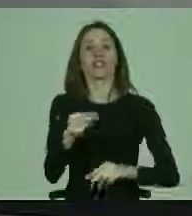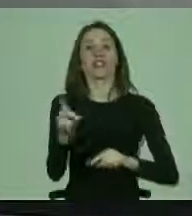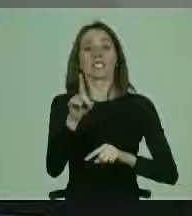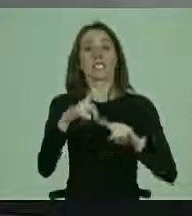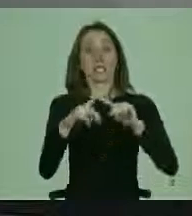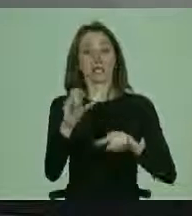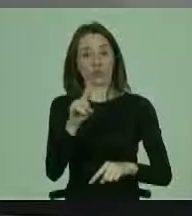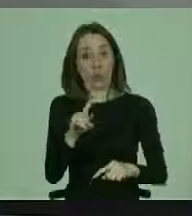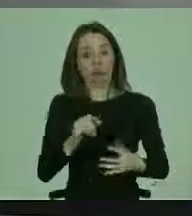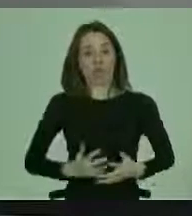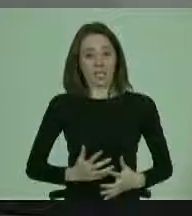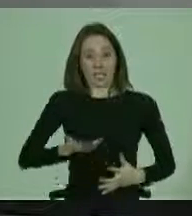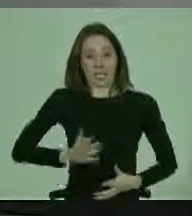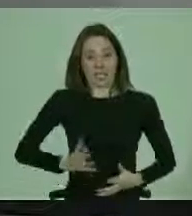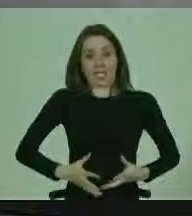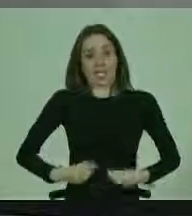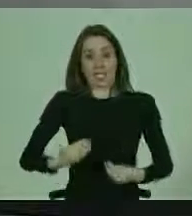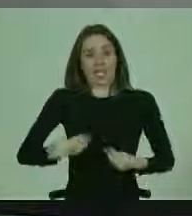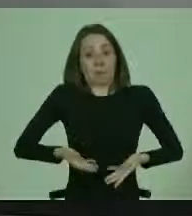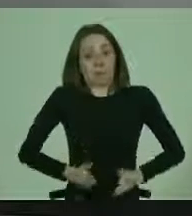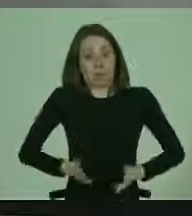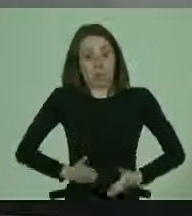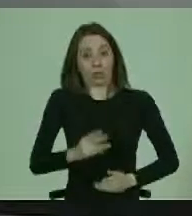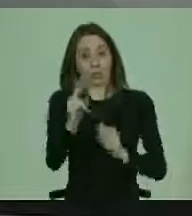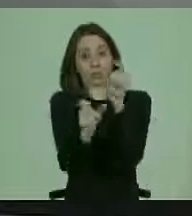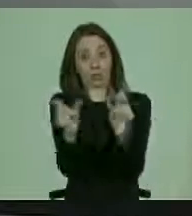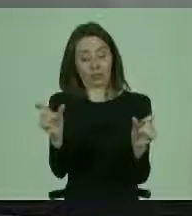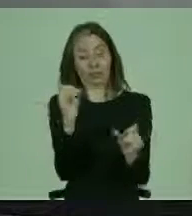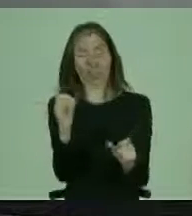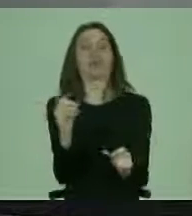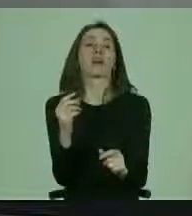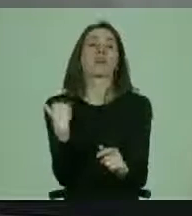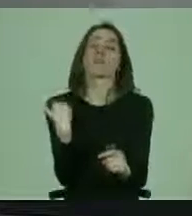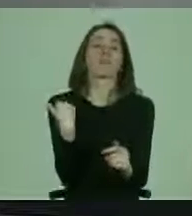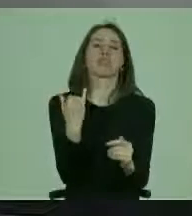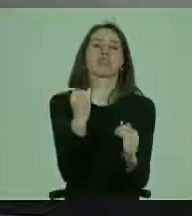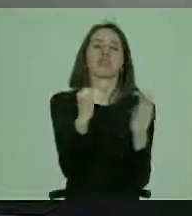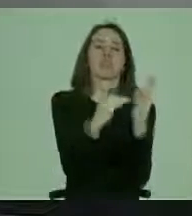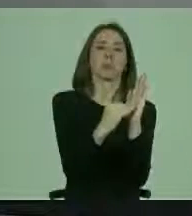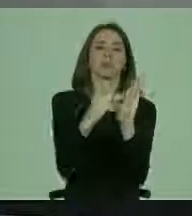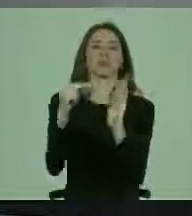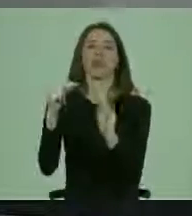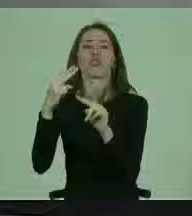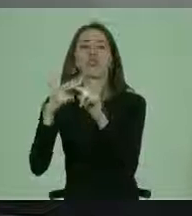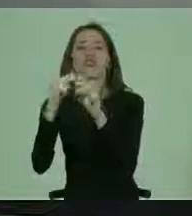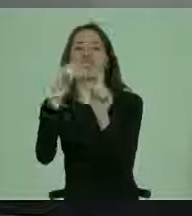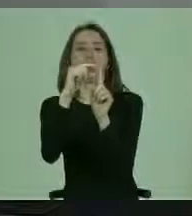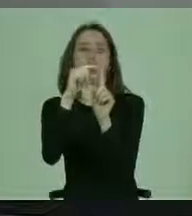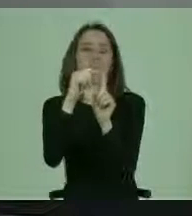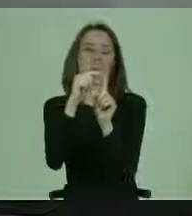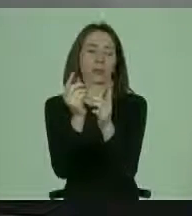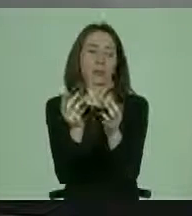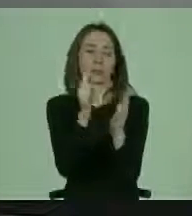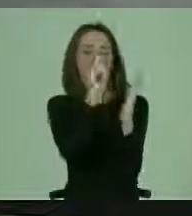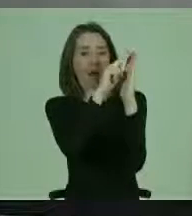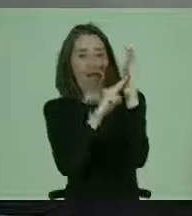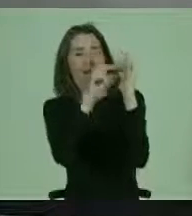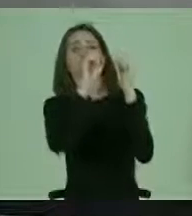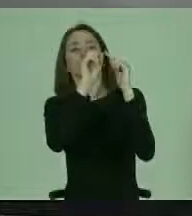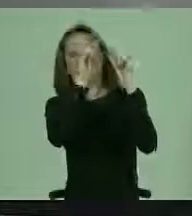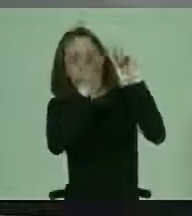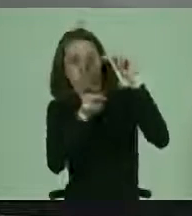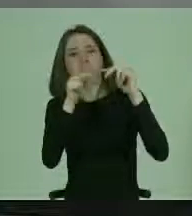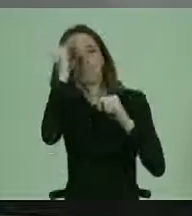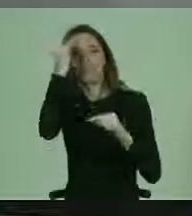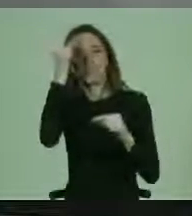discapacidad. independientemente que se haya colocado o no colocado el nombre. Pero también acá